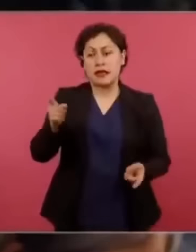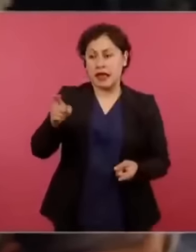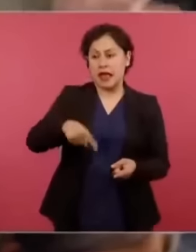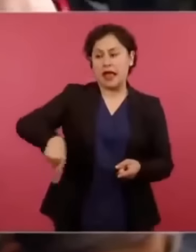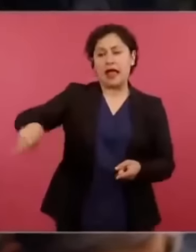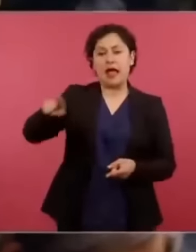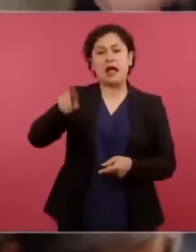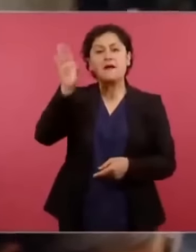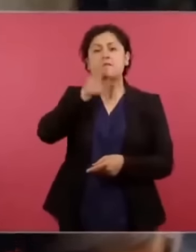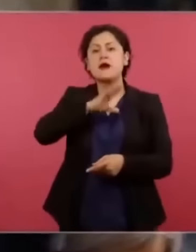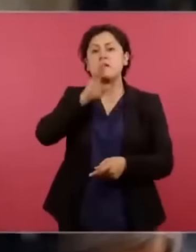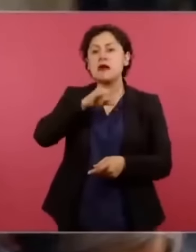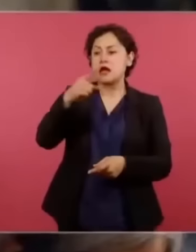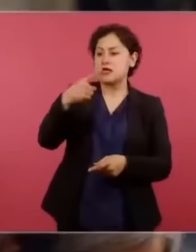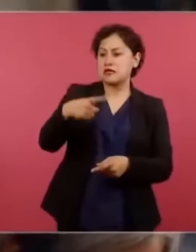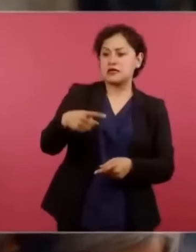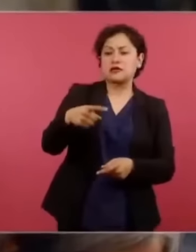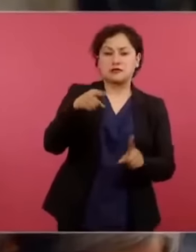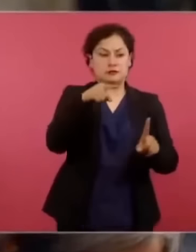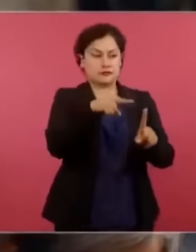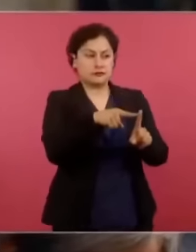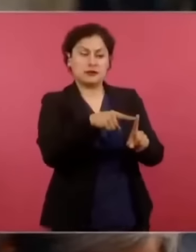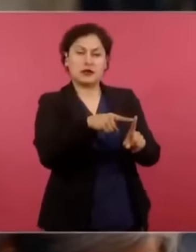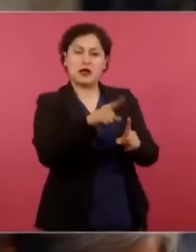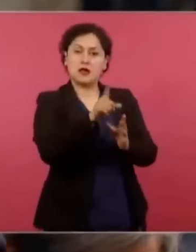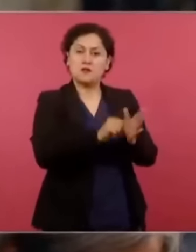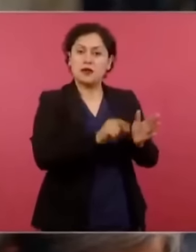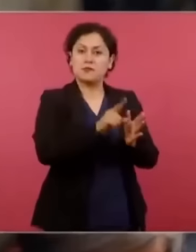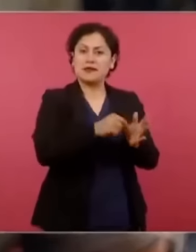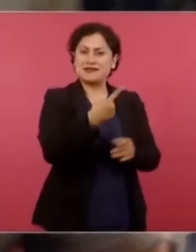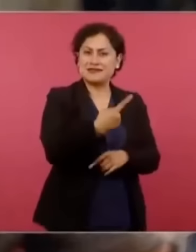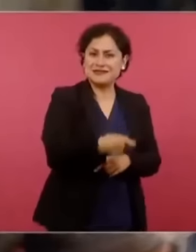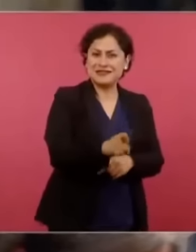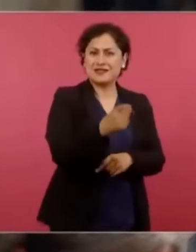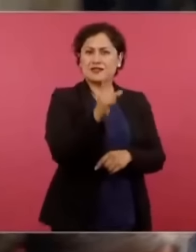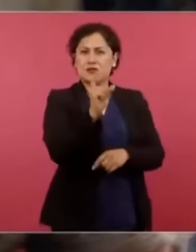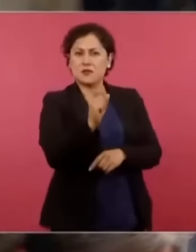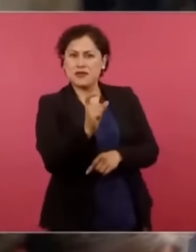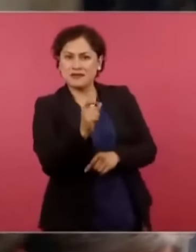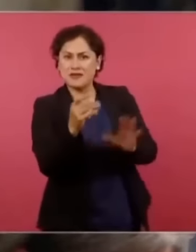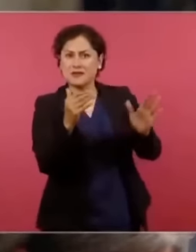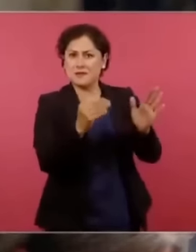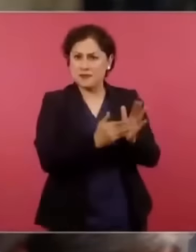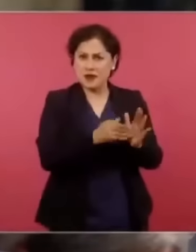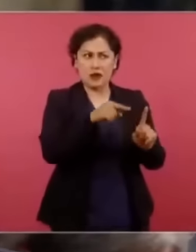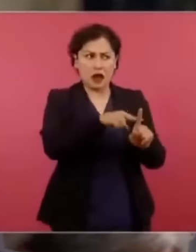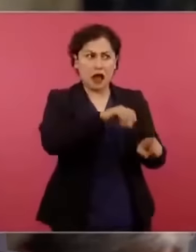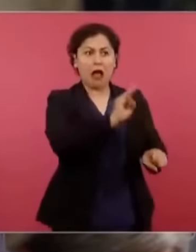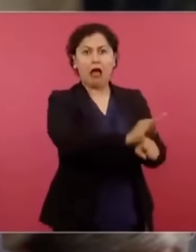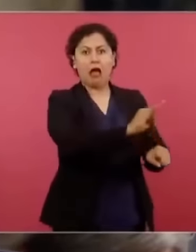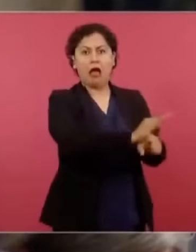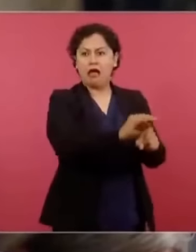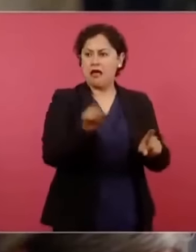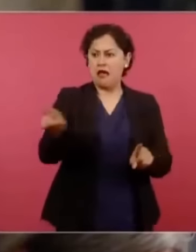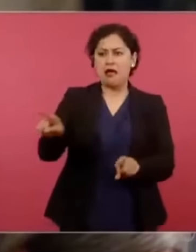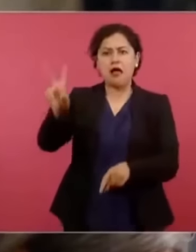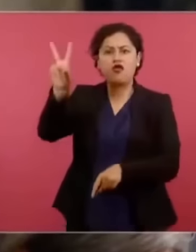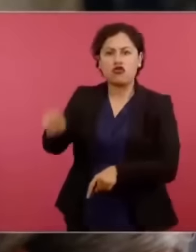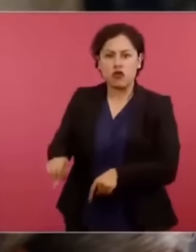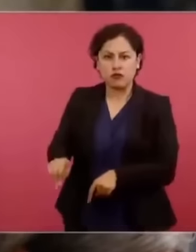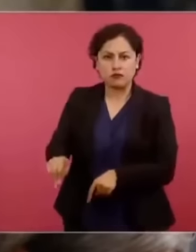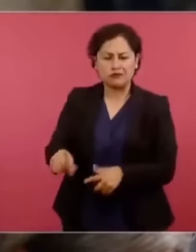120 mil, 125 mil mensuales? ¿Cuál es la lectura ahí, presidente? Yo sé que esto lo ha planteado, pero